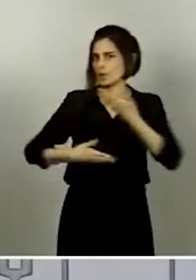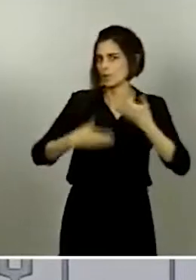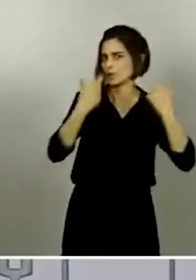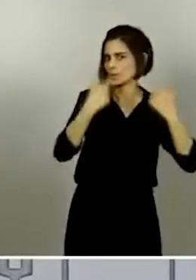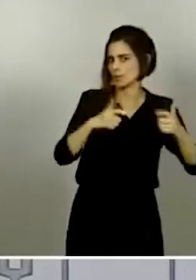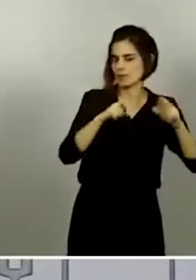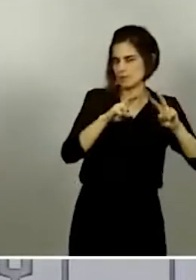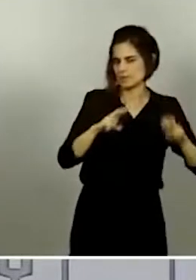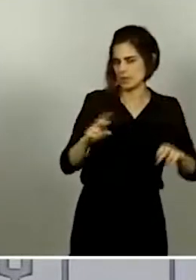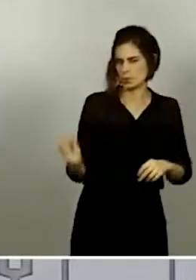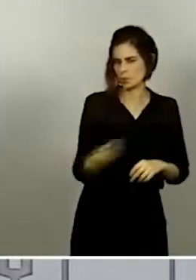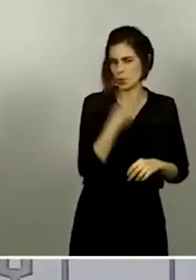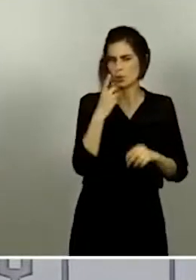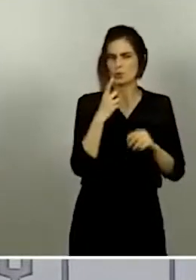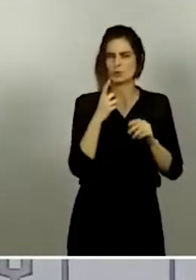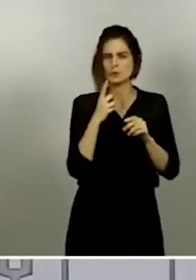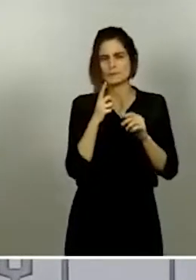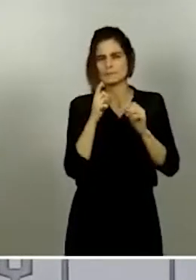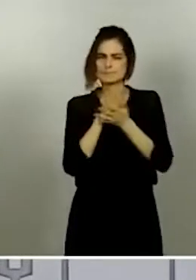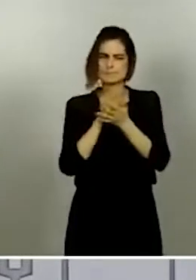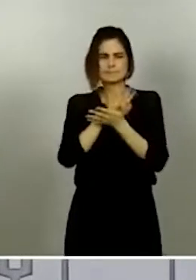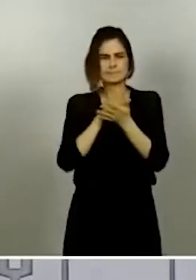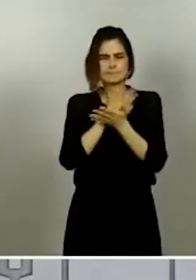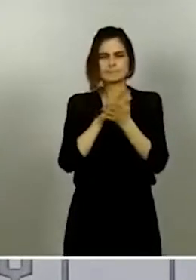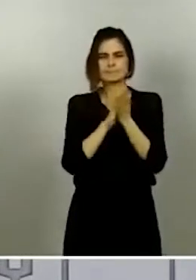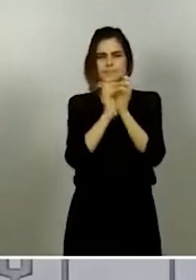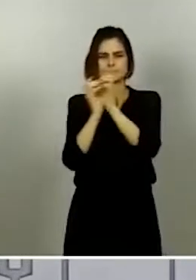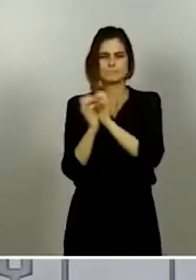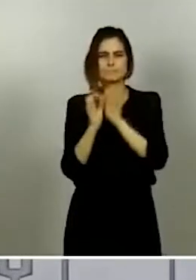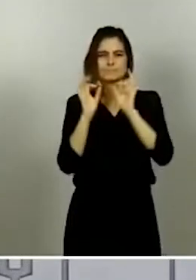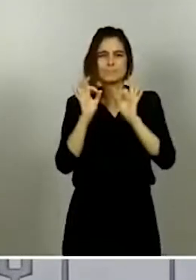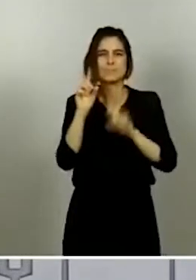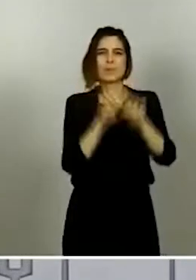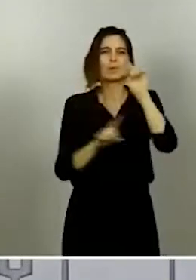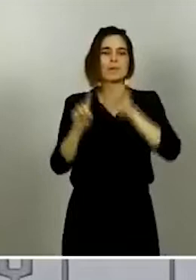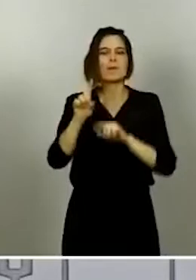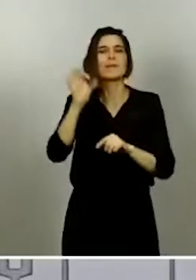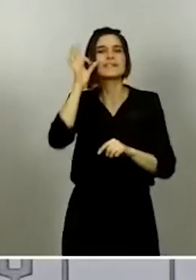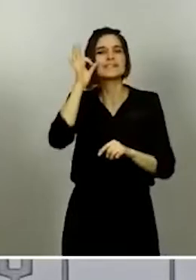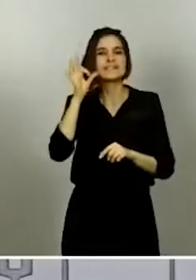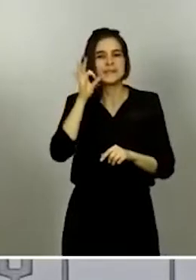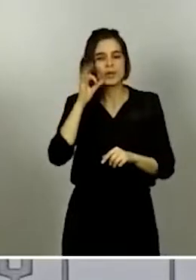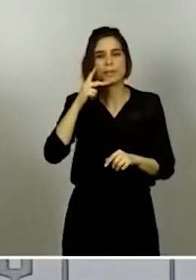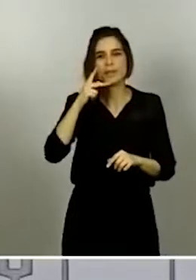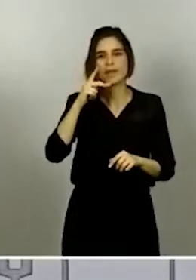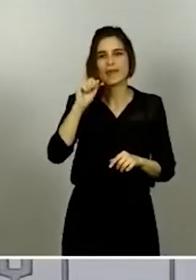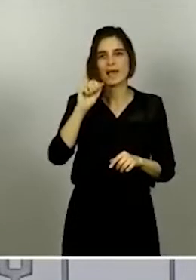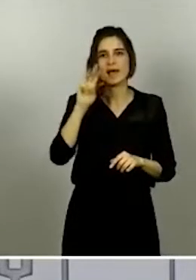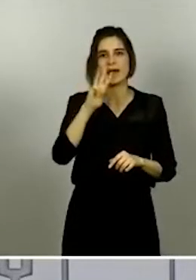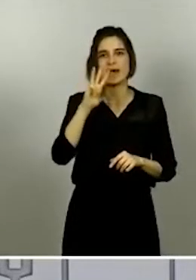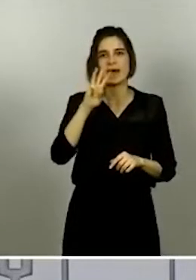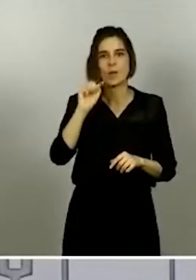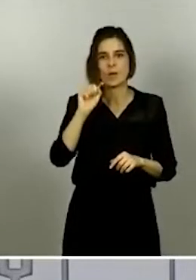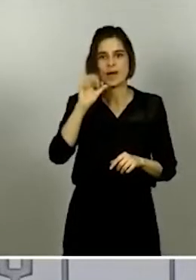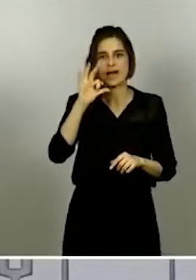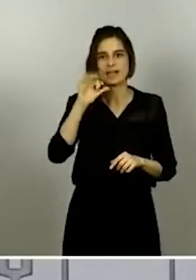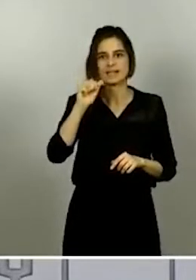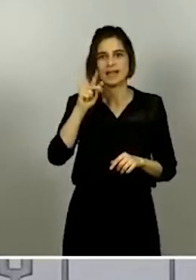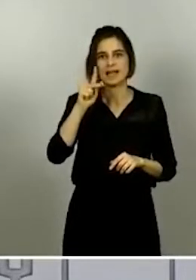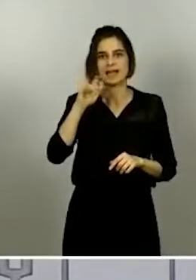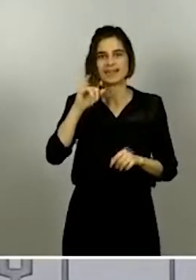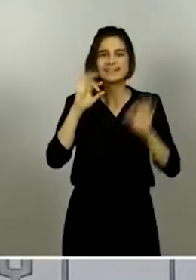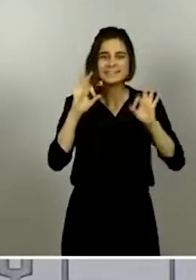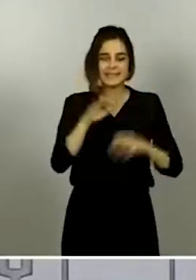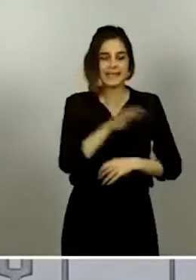el problema del síndrome de Kawasaki o de la enfermedad de Kawasaki en niños que han tenido la enfermedad del